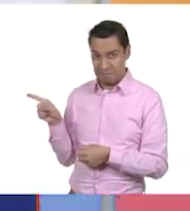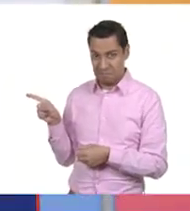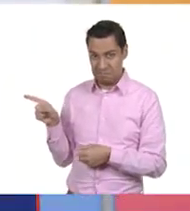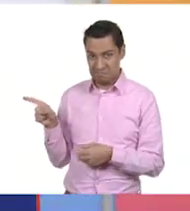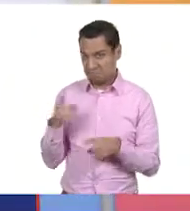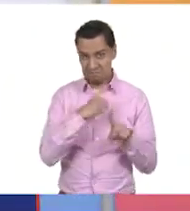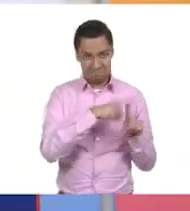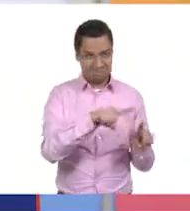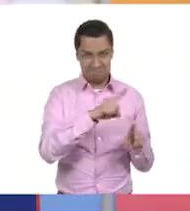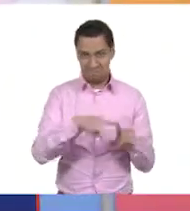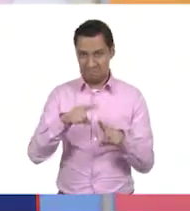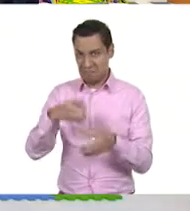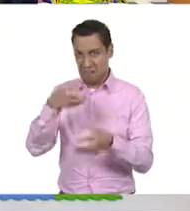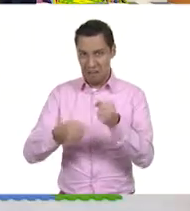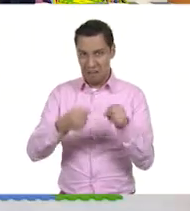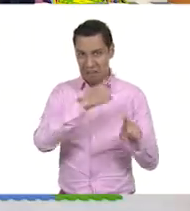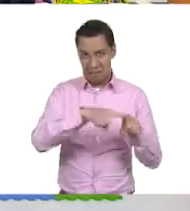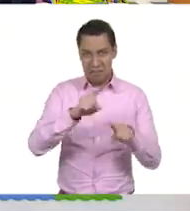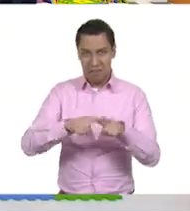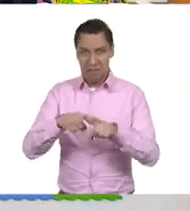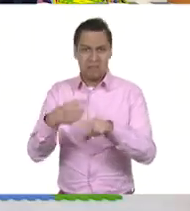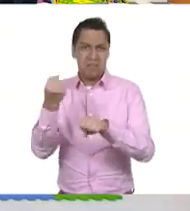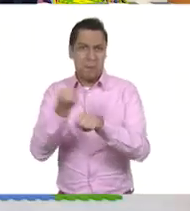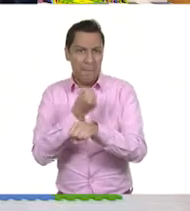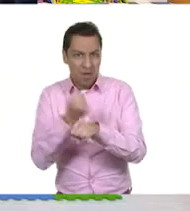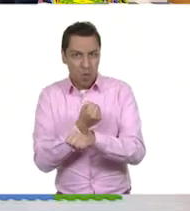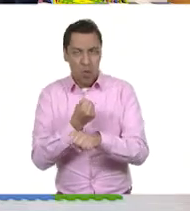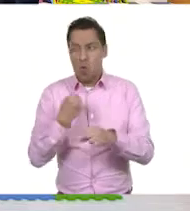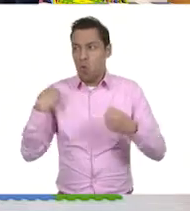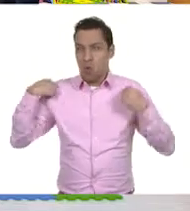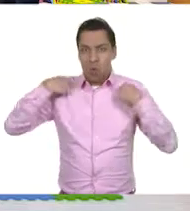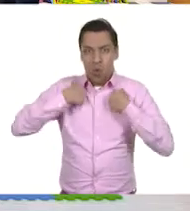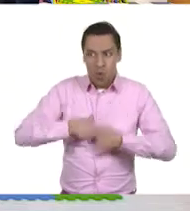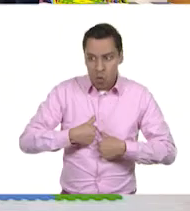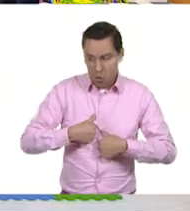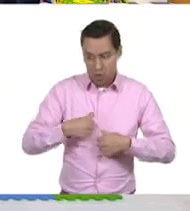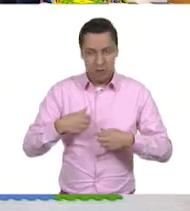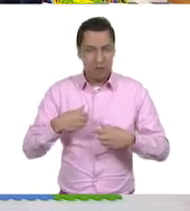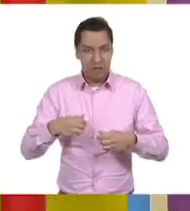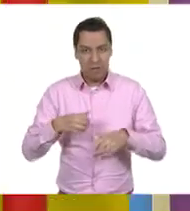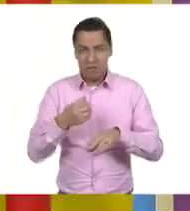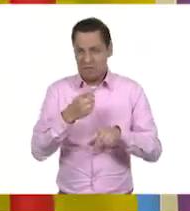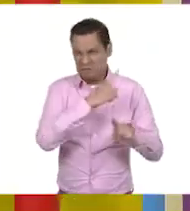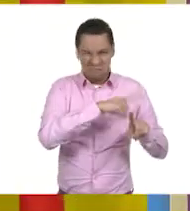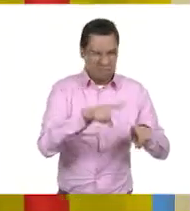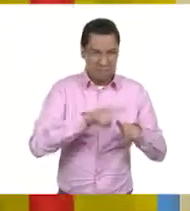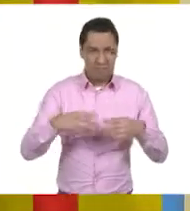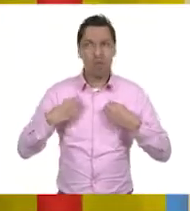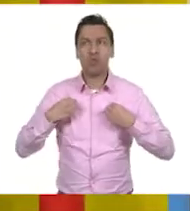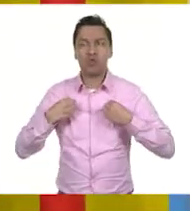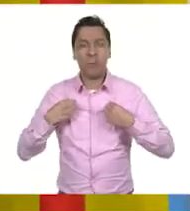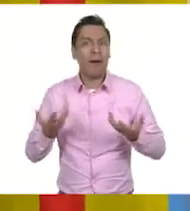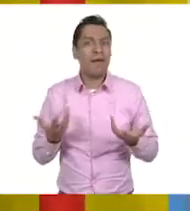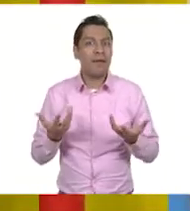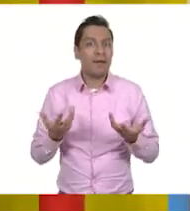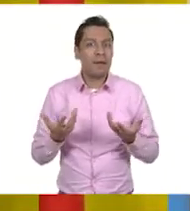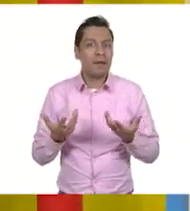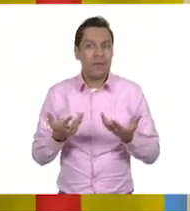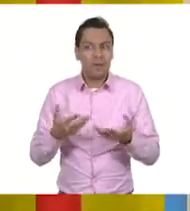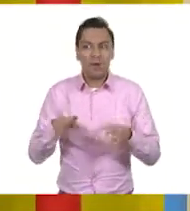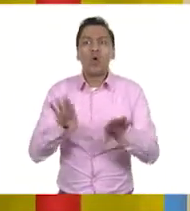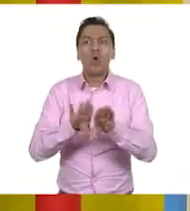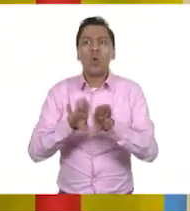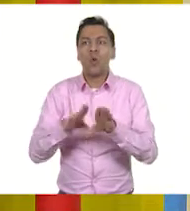ejemplo, los zapatos, un suéter, ¿de dónde saldrá? A ver, los zapatos y un suéter,